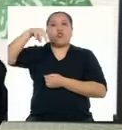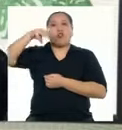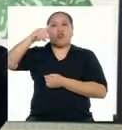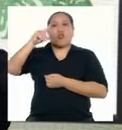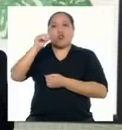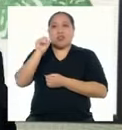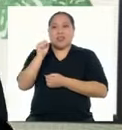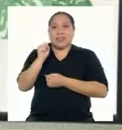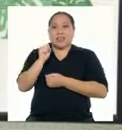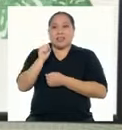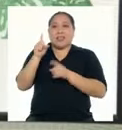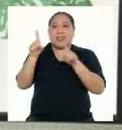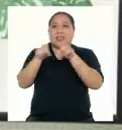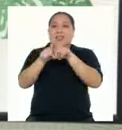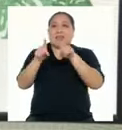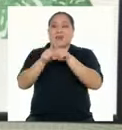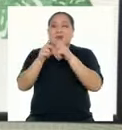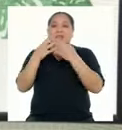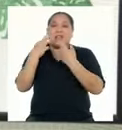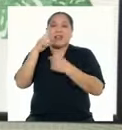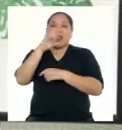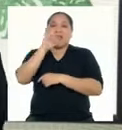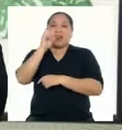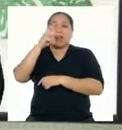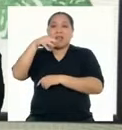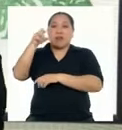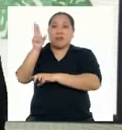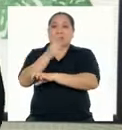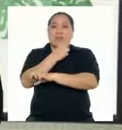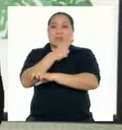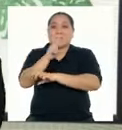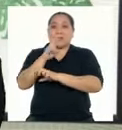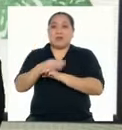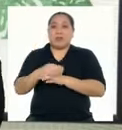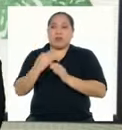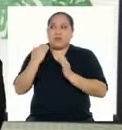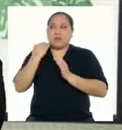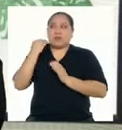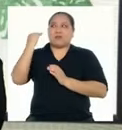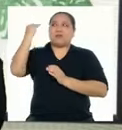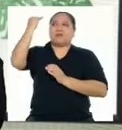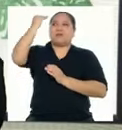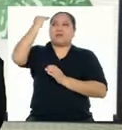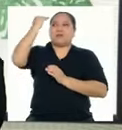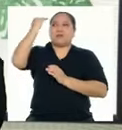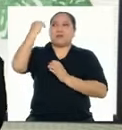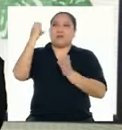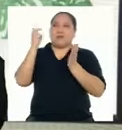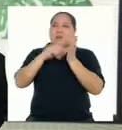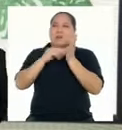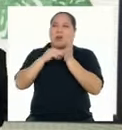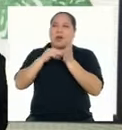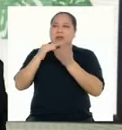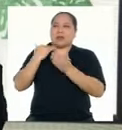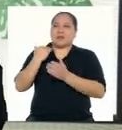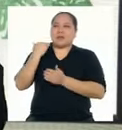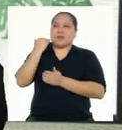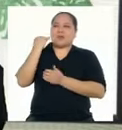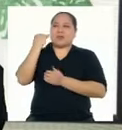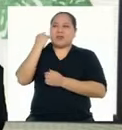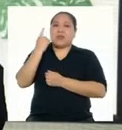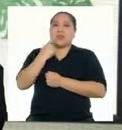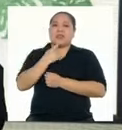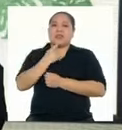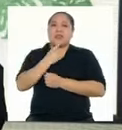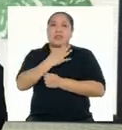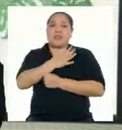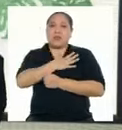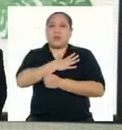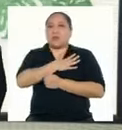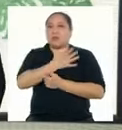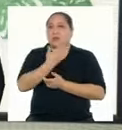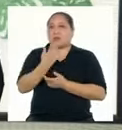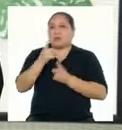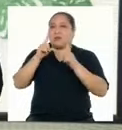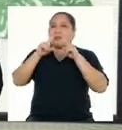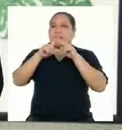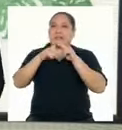Y también ten rimas Y crecemos un poco más Ya estamos en la secundaria